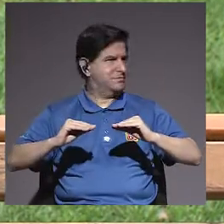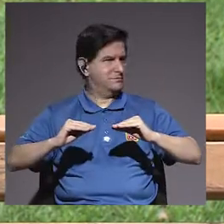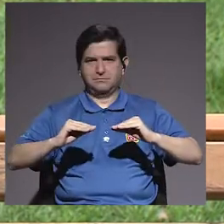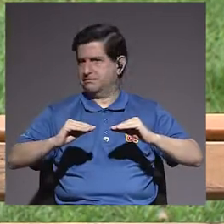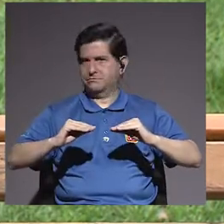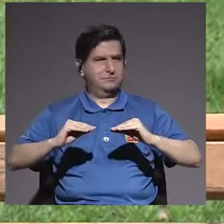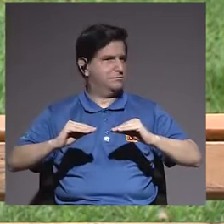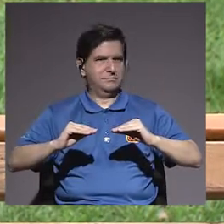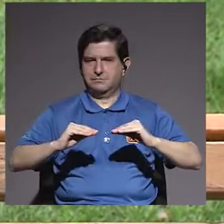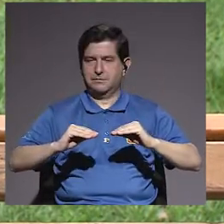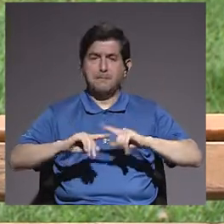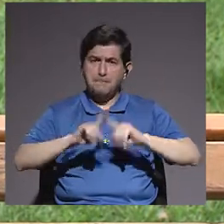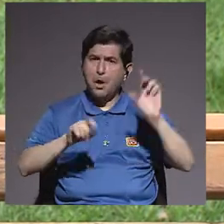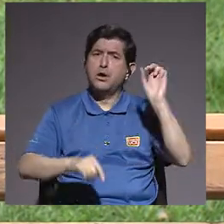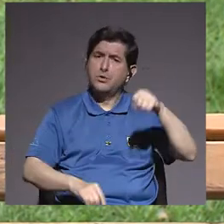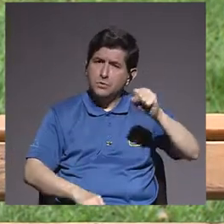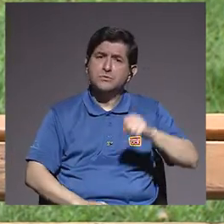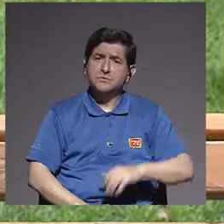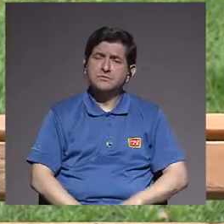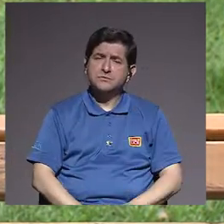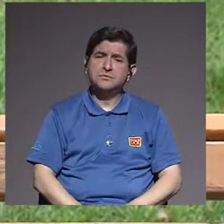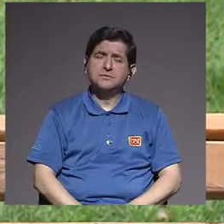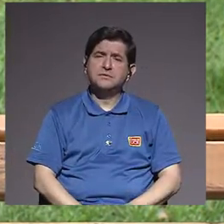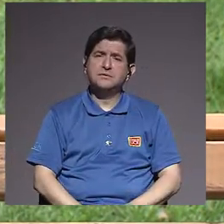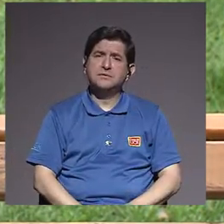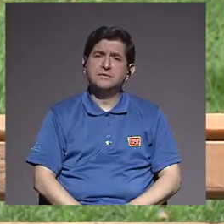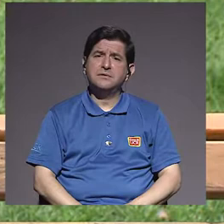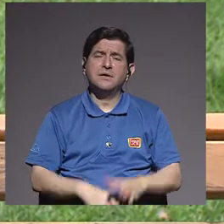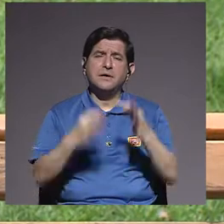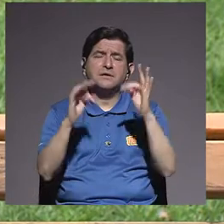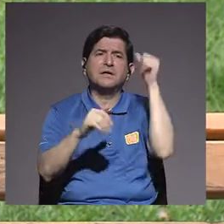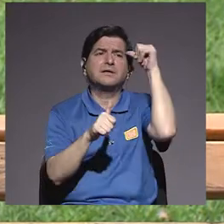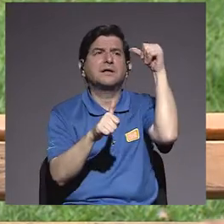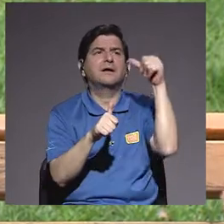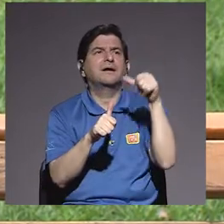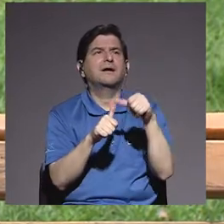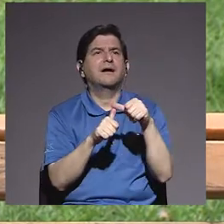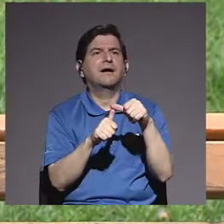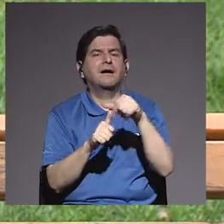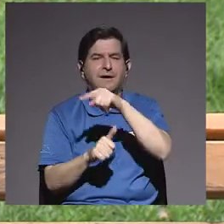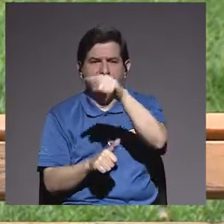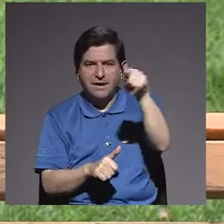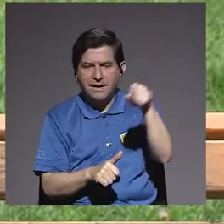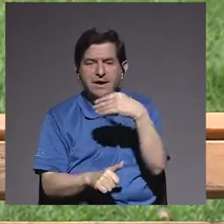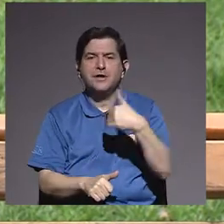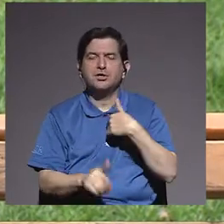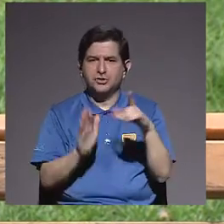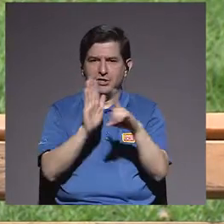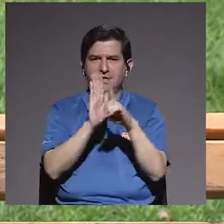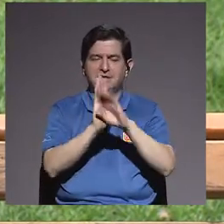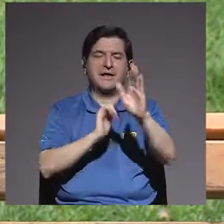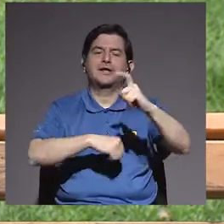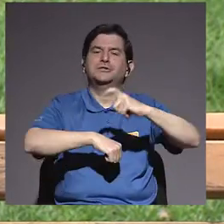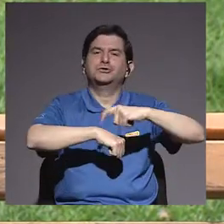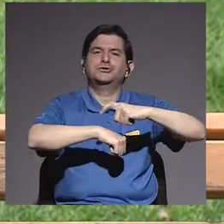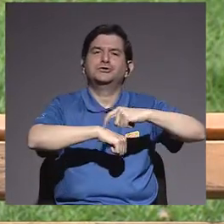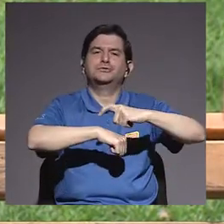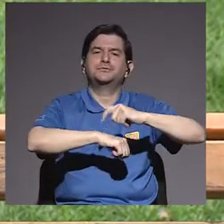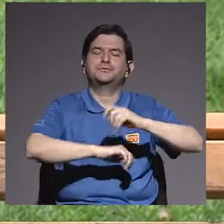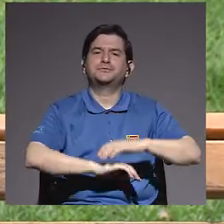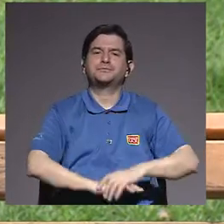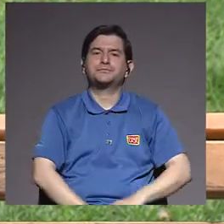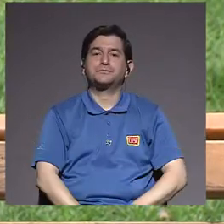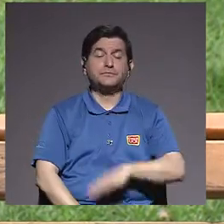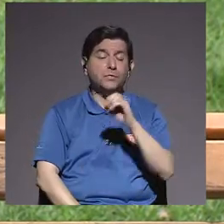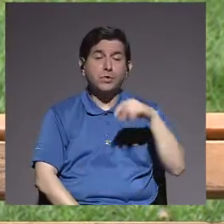pero sí, sí, de acordarse de que ellos merecen su rato. Sí,